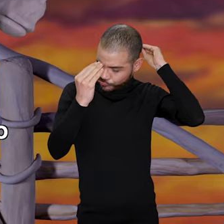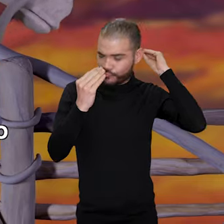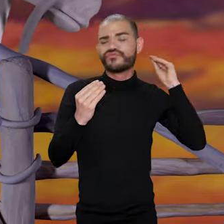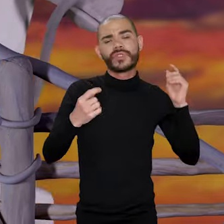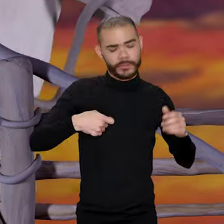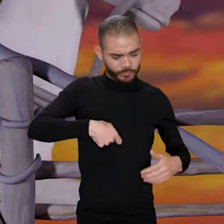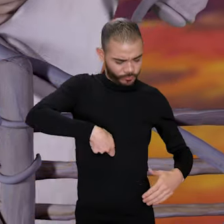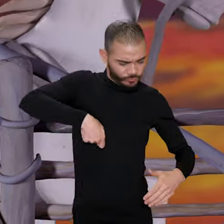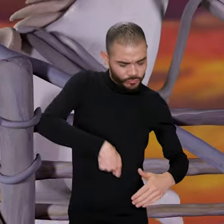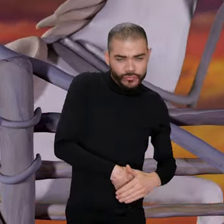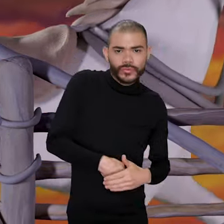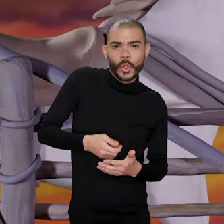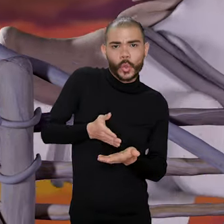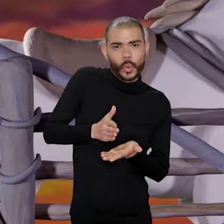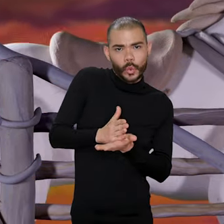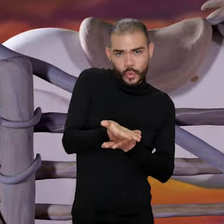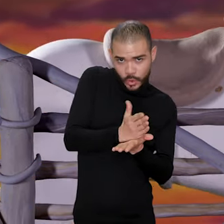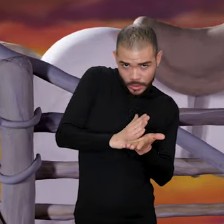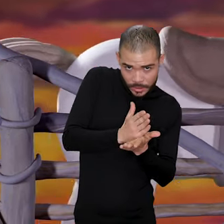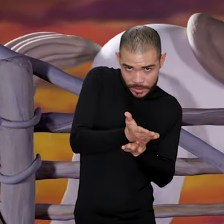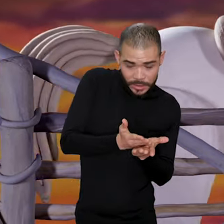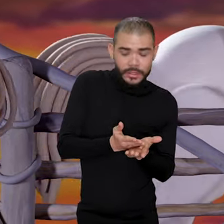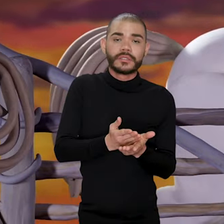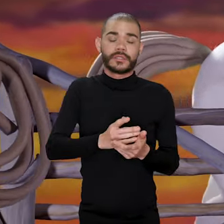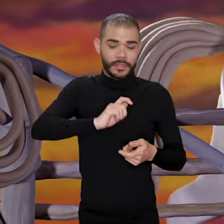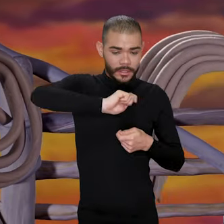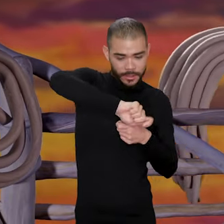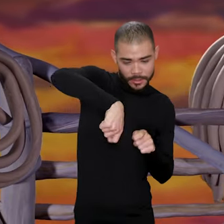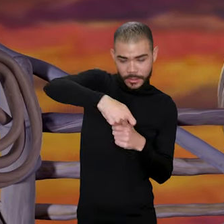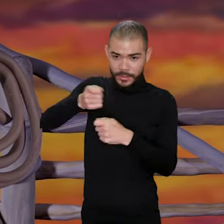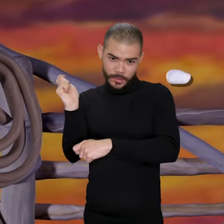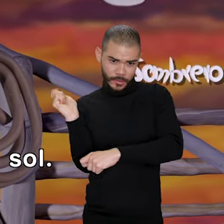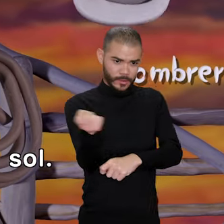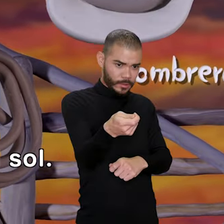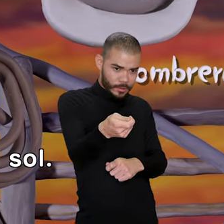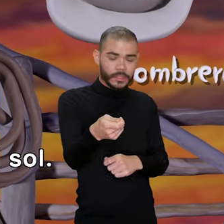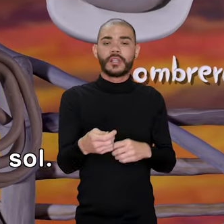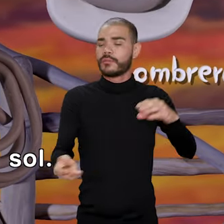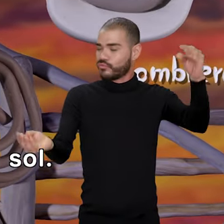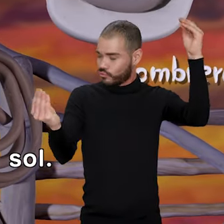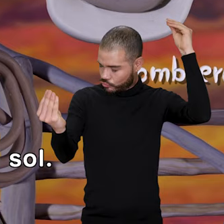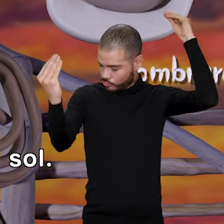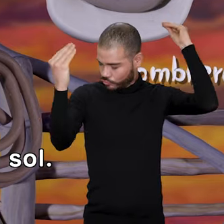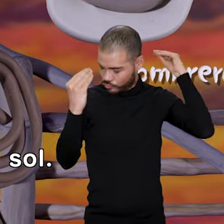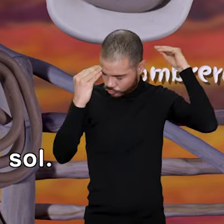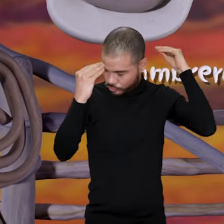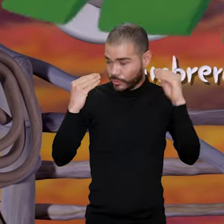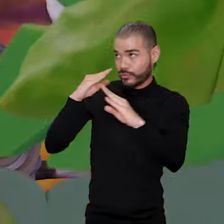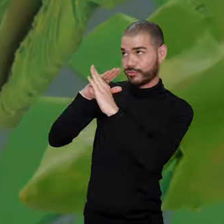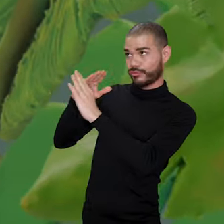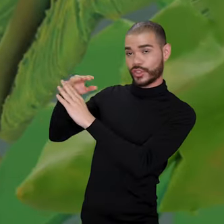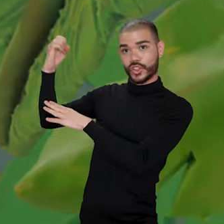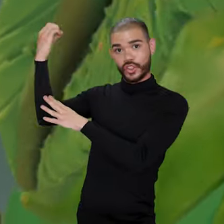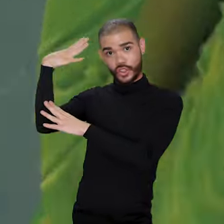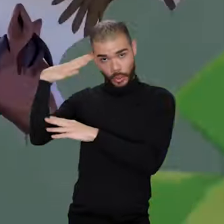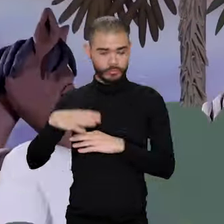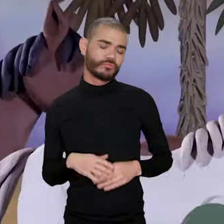sale a la sabana con cuchillo en cinto, rejo, soga para enlazar y sombrero para protegerse del sol.